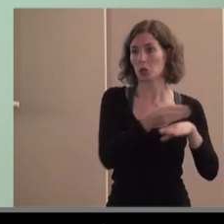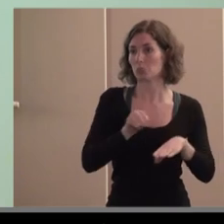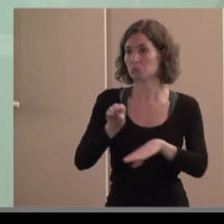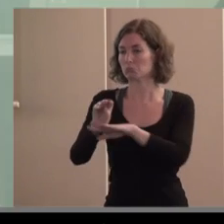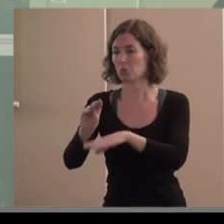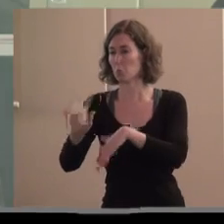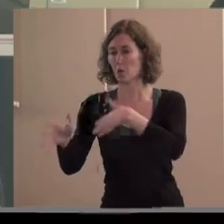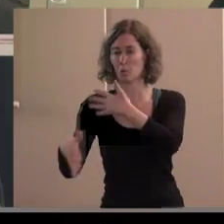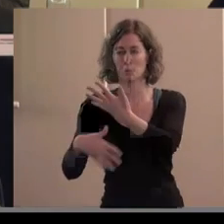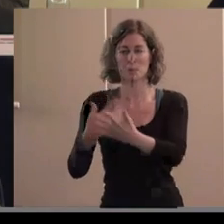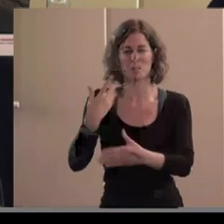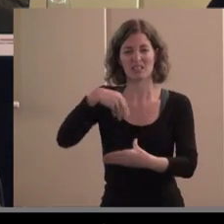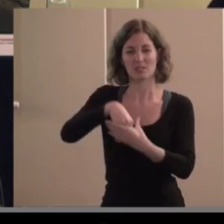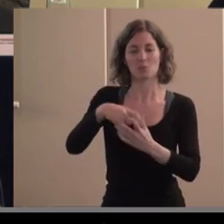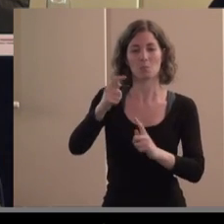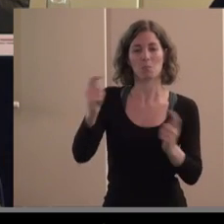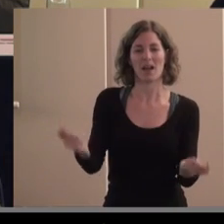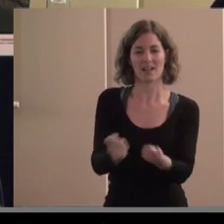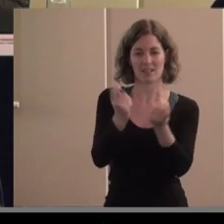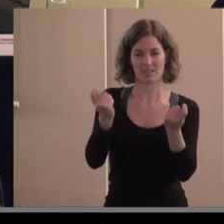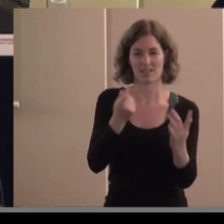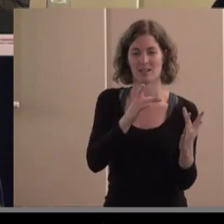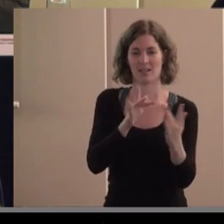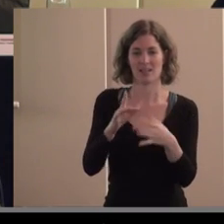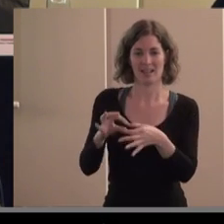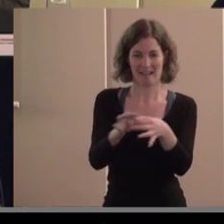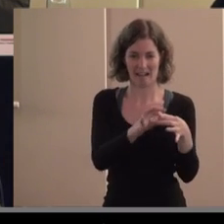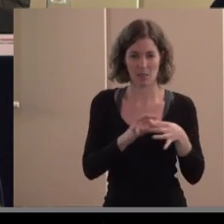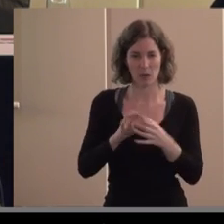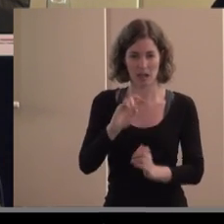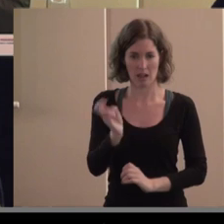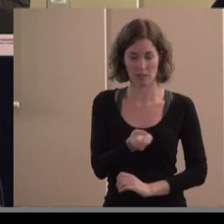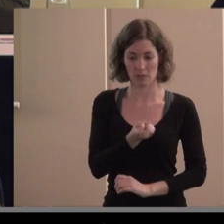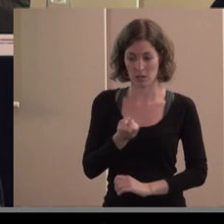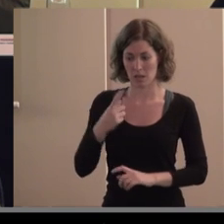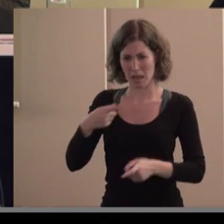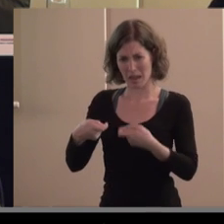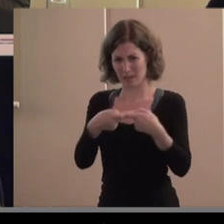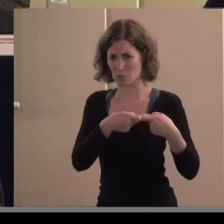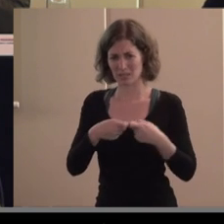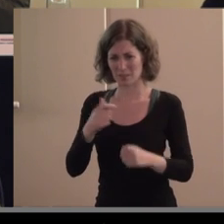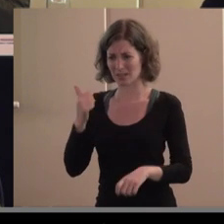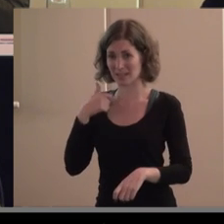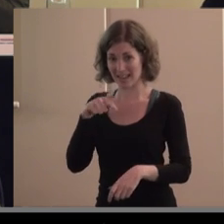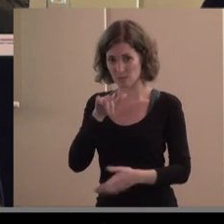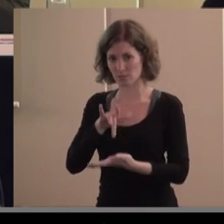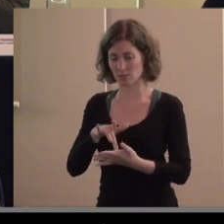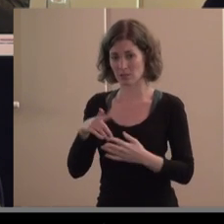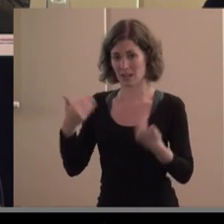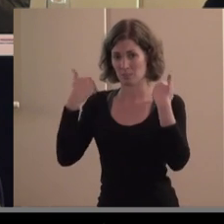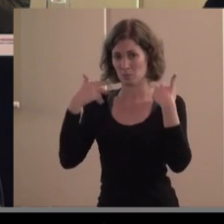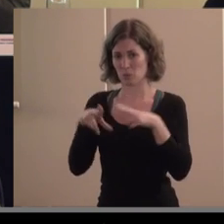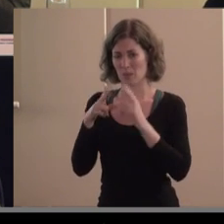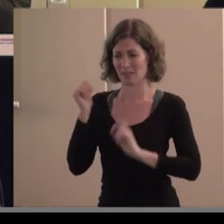marketing relacional las cooperativas han hecho toda la vida y no hemos sabido decirlo pero cuando decimos esto